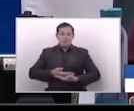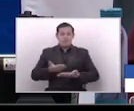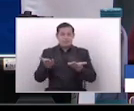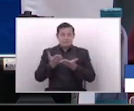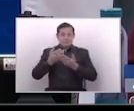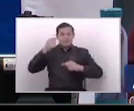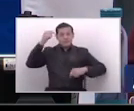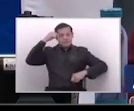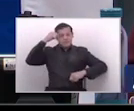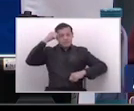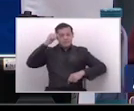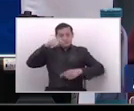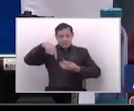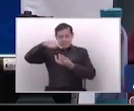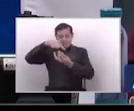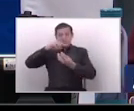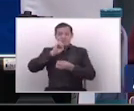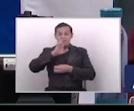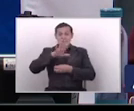hagan conciencia, de lo que dicen,